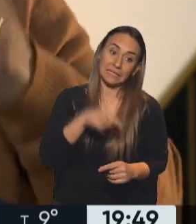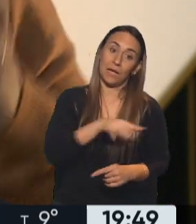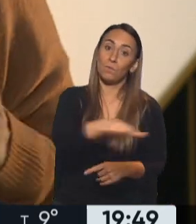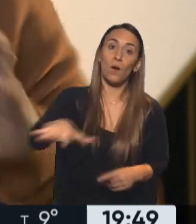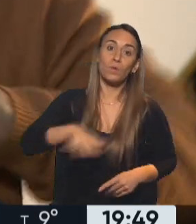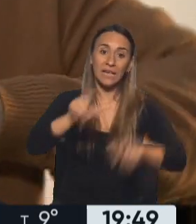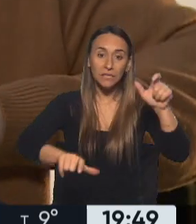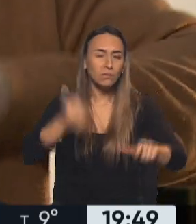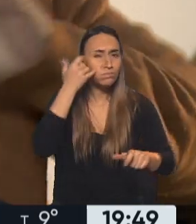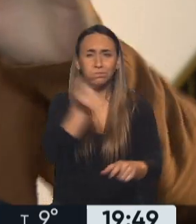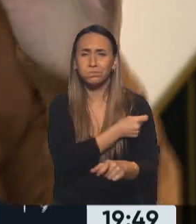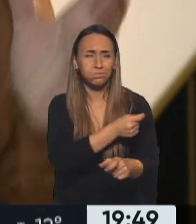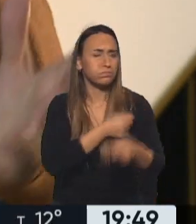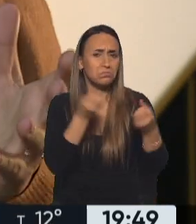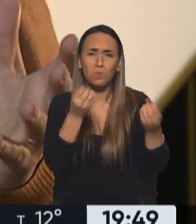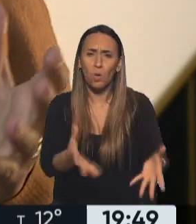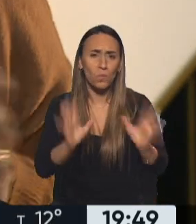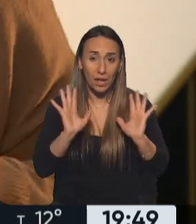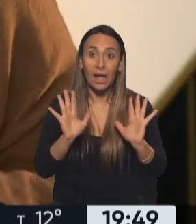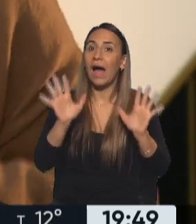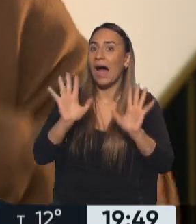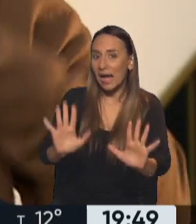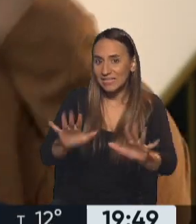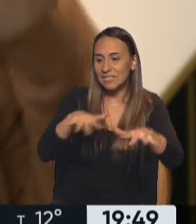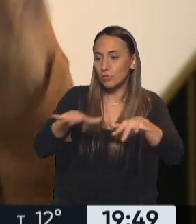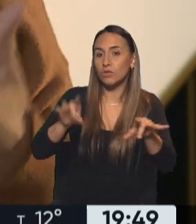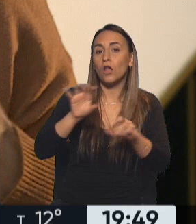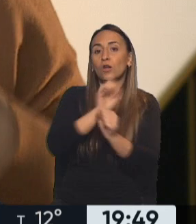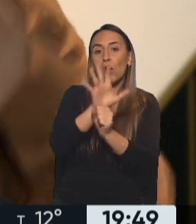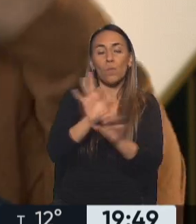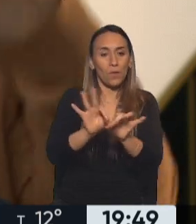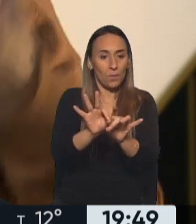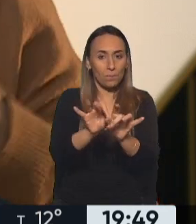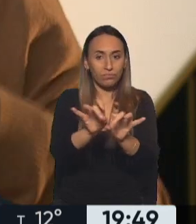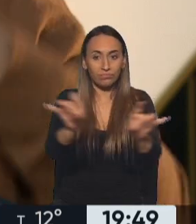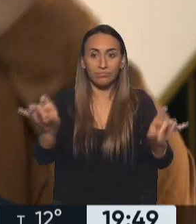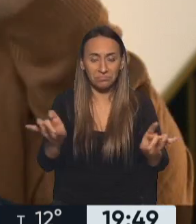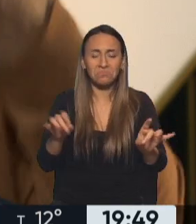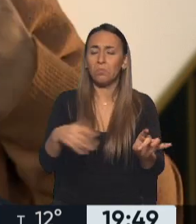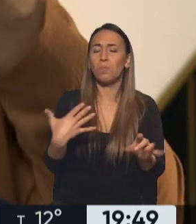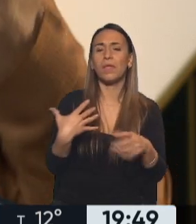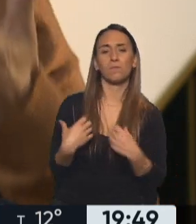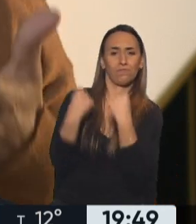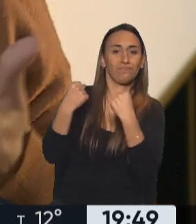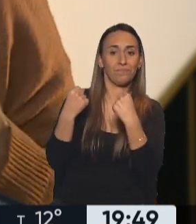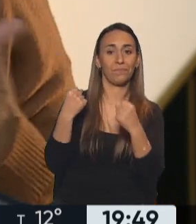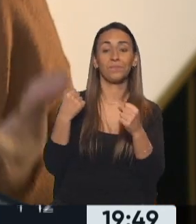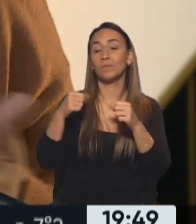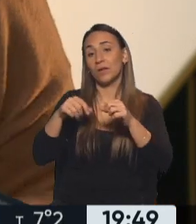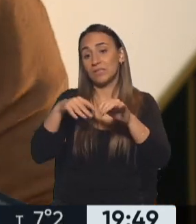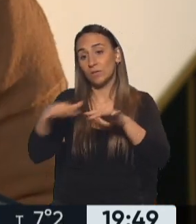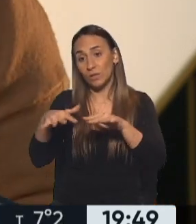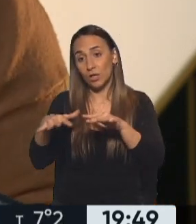transitar esta ola de COVID de una manera totalmente distinta, con un impacto distinto en el sistema de salud y en la gravedad